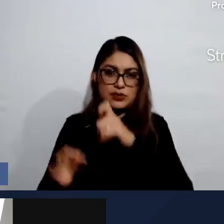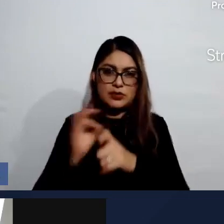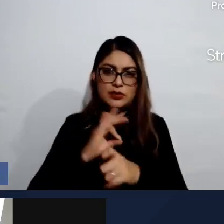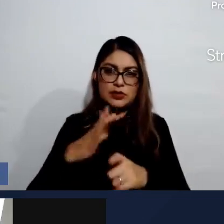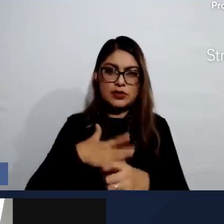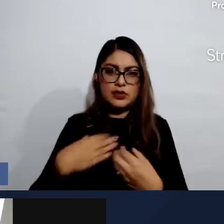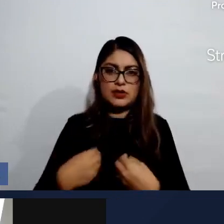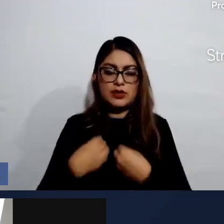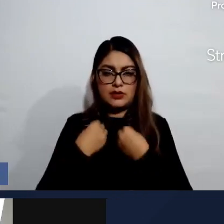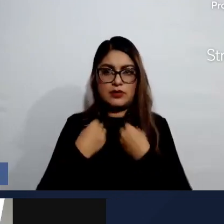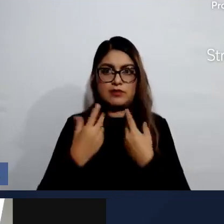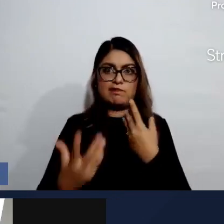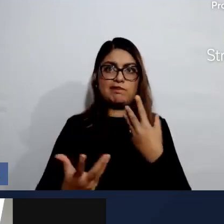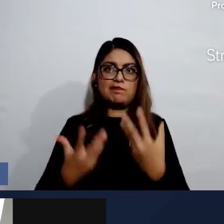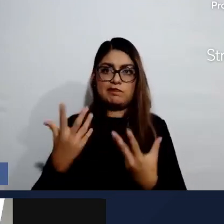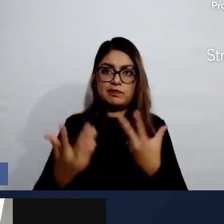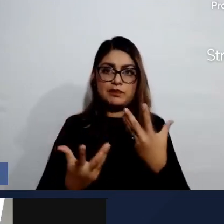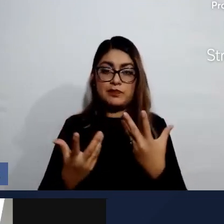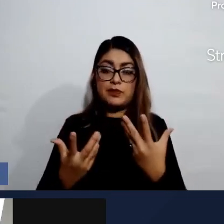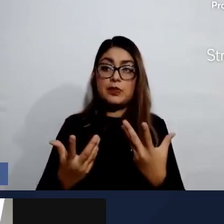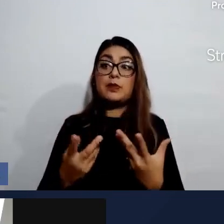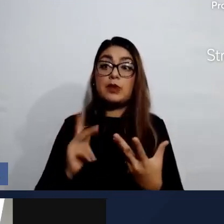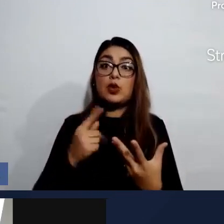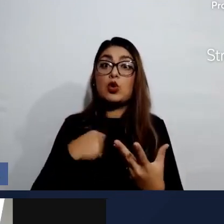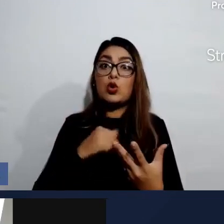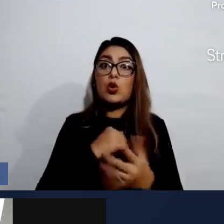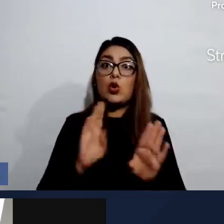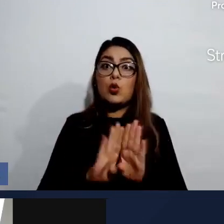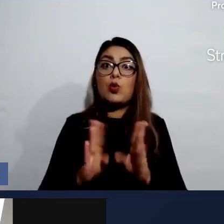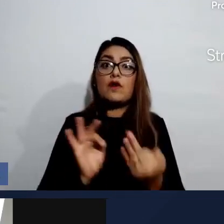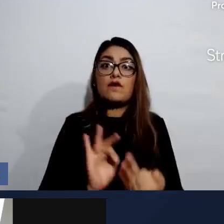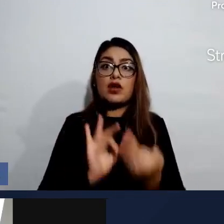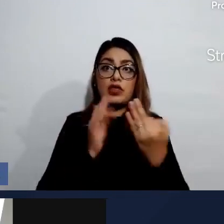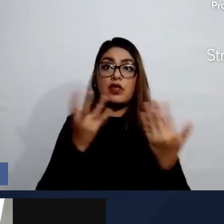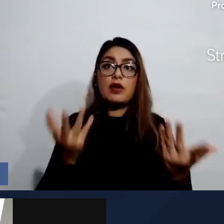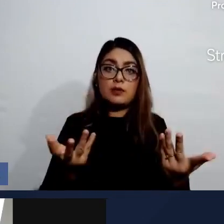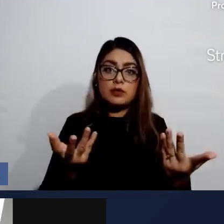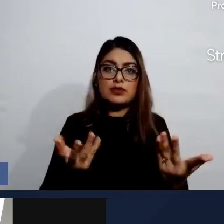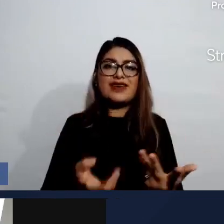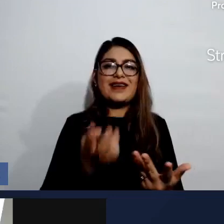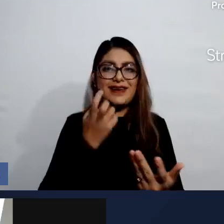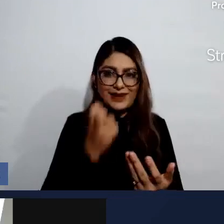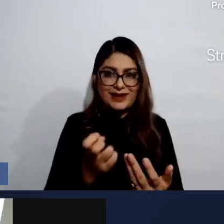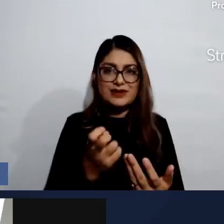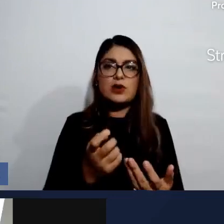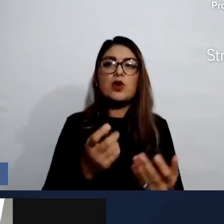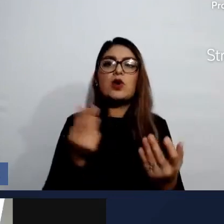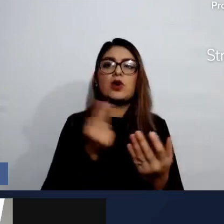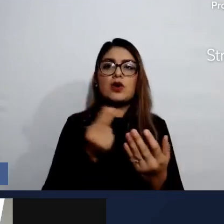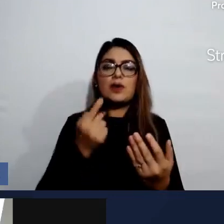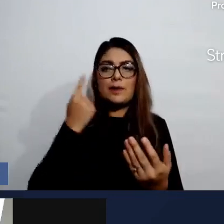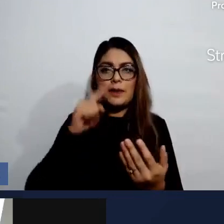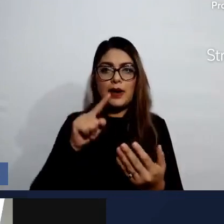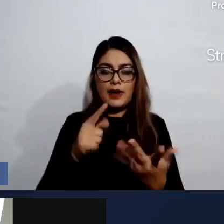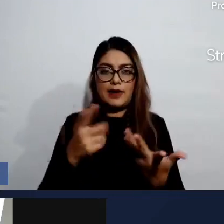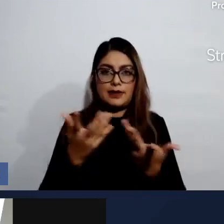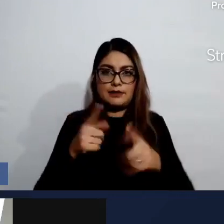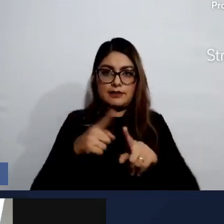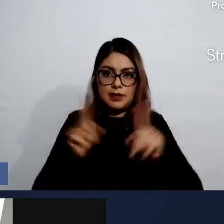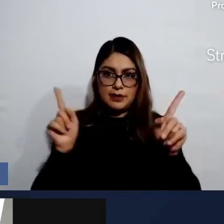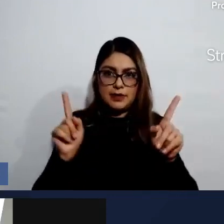pero cómo nos posicionamos ante ello, eso es lo que va a marcar una diferencia. Entonces, nos conviene